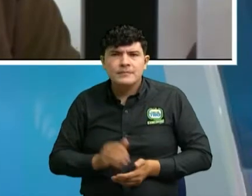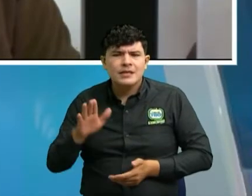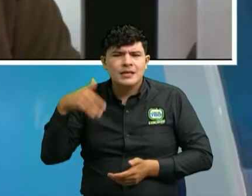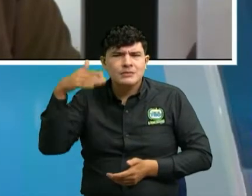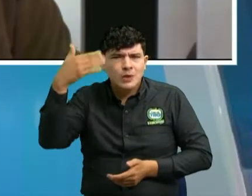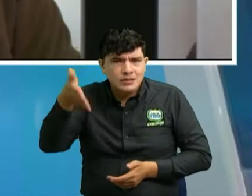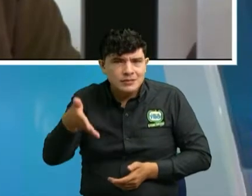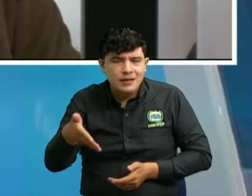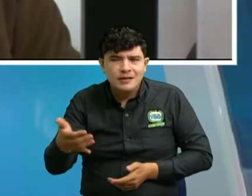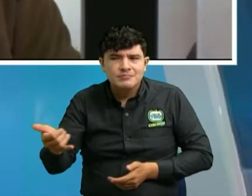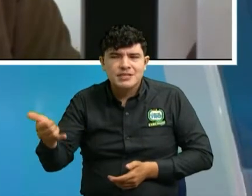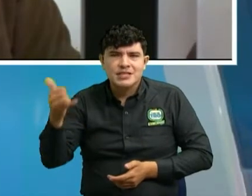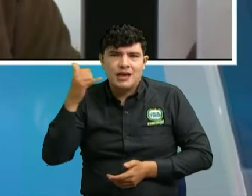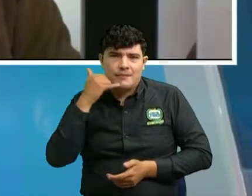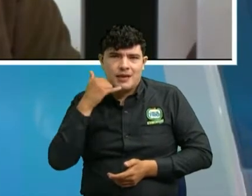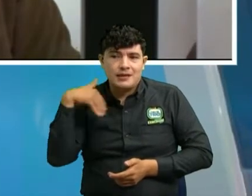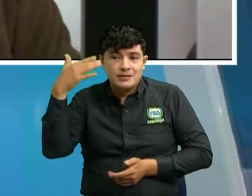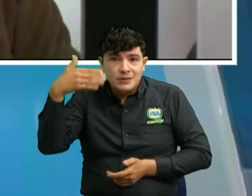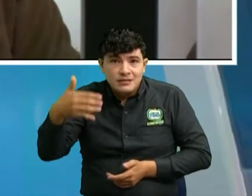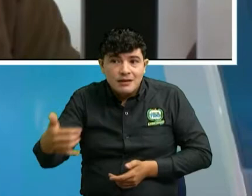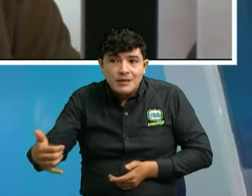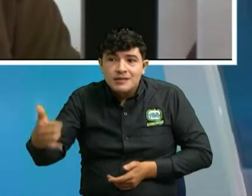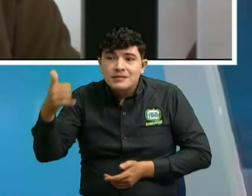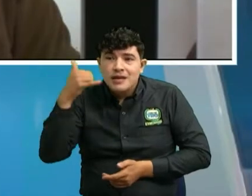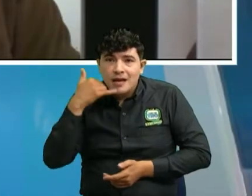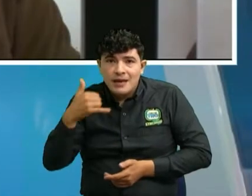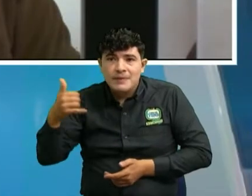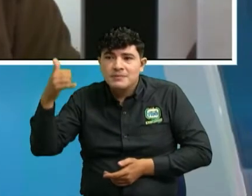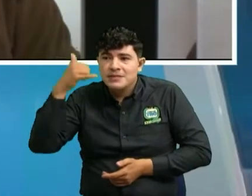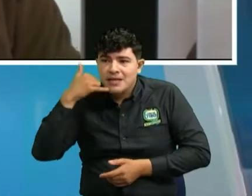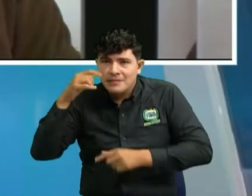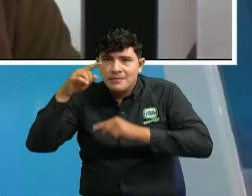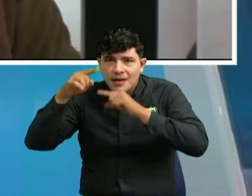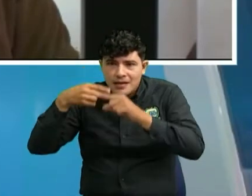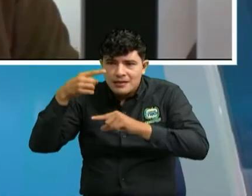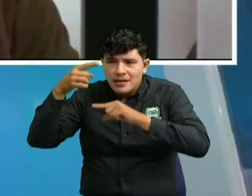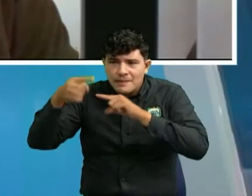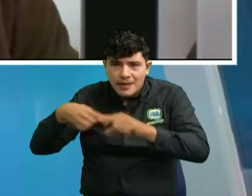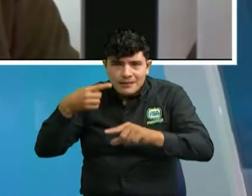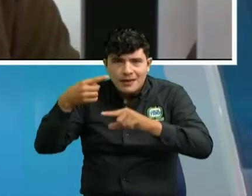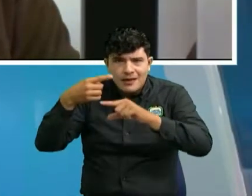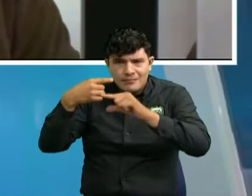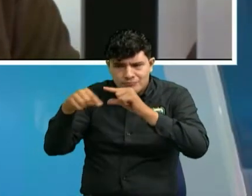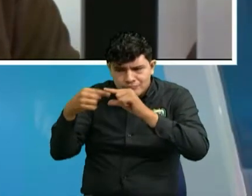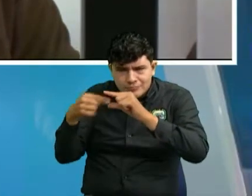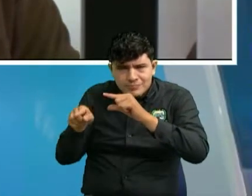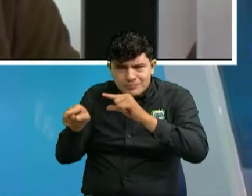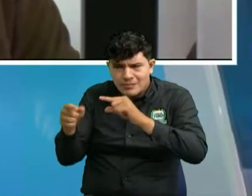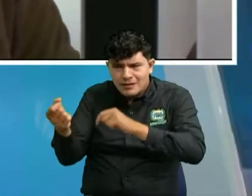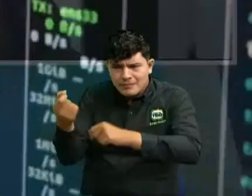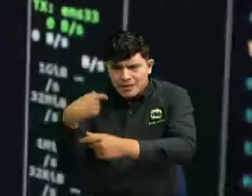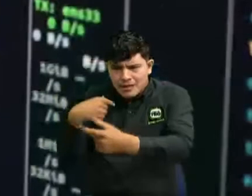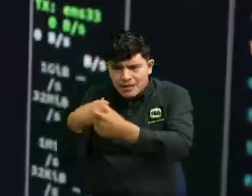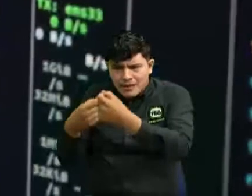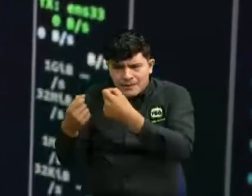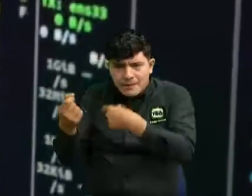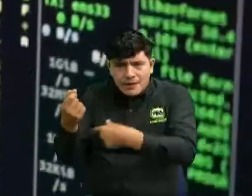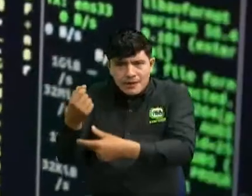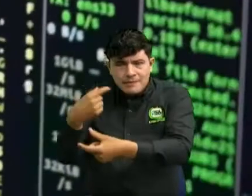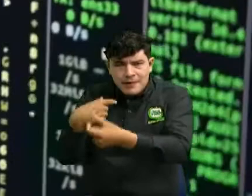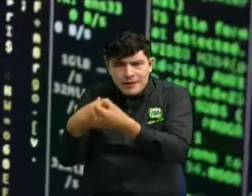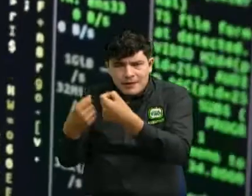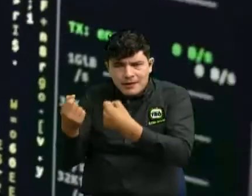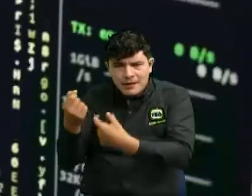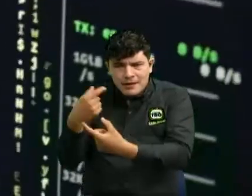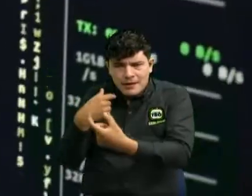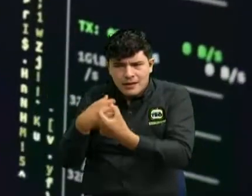llamarme y empiezan a llegarme mensajes a mi correo también donde me preguntan que